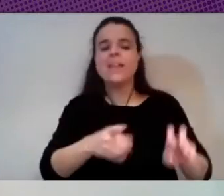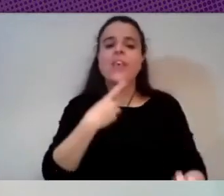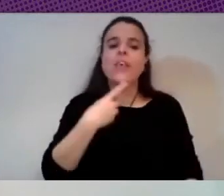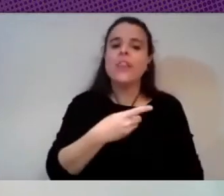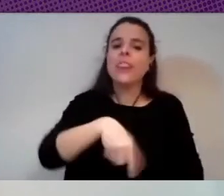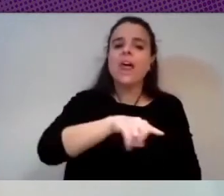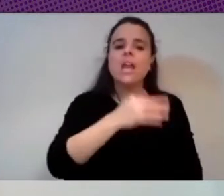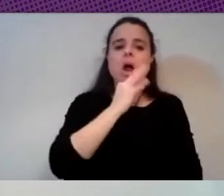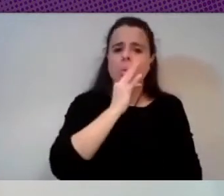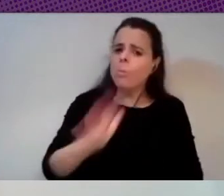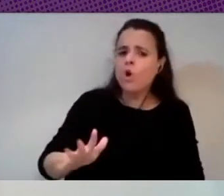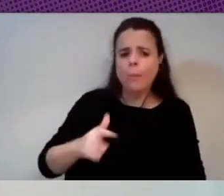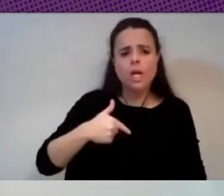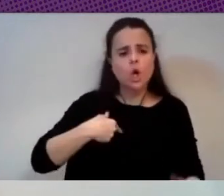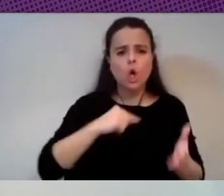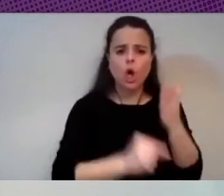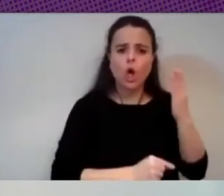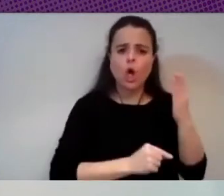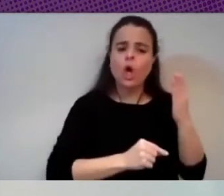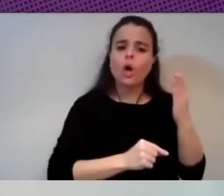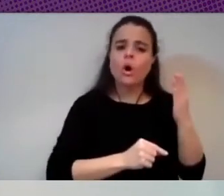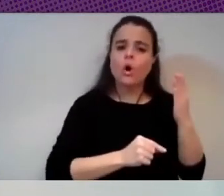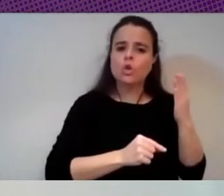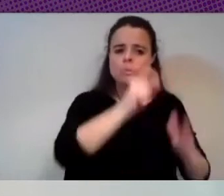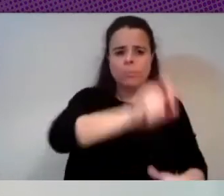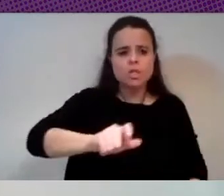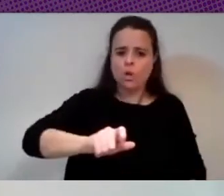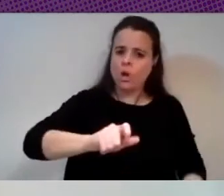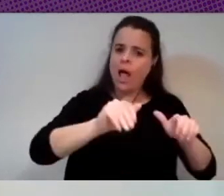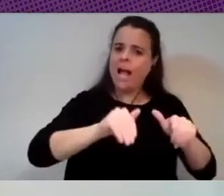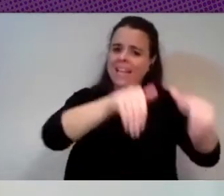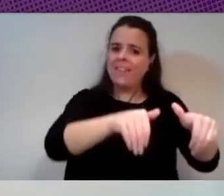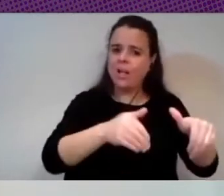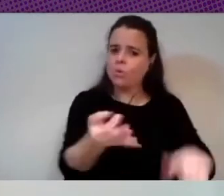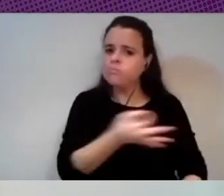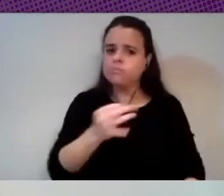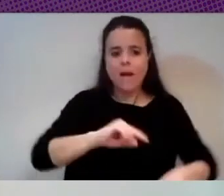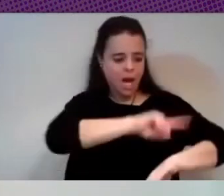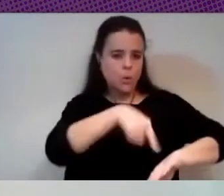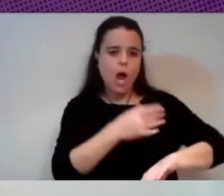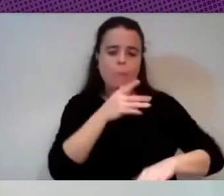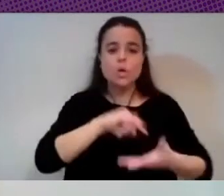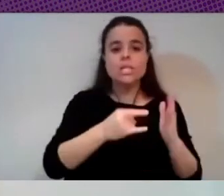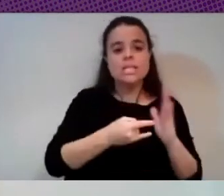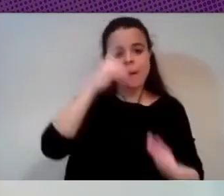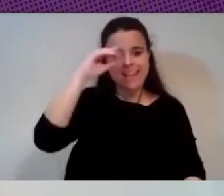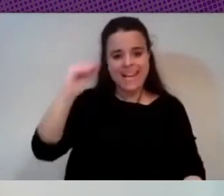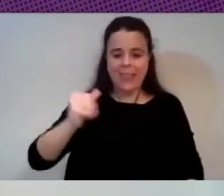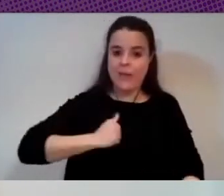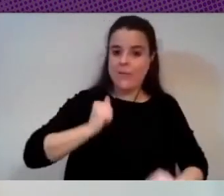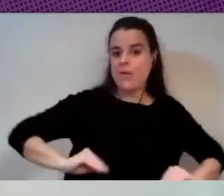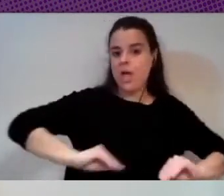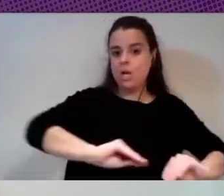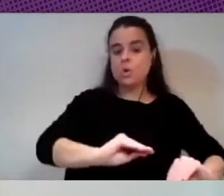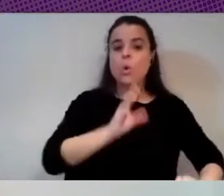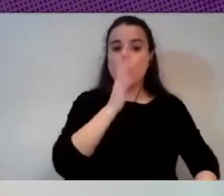al candidato adecuado en una hora porque tiene un sistema de inteligencia artificial que va a emparejar el talento que ellos descubren